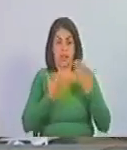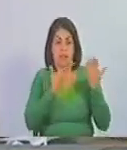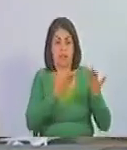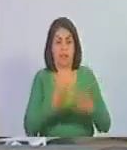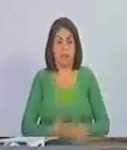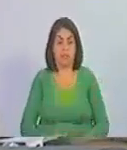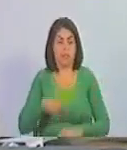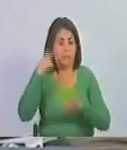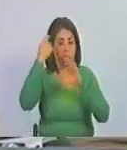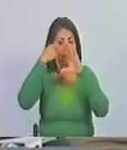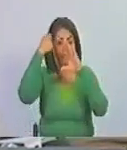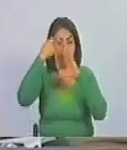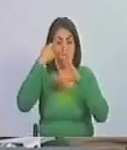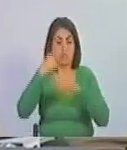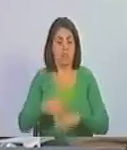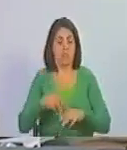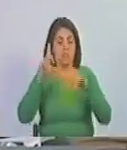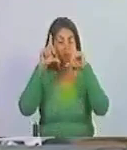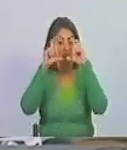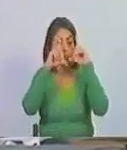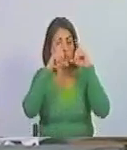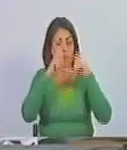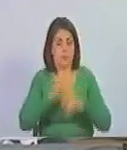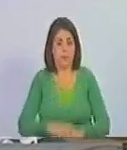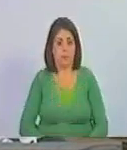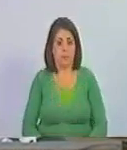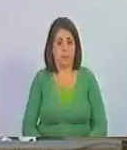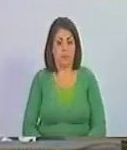hay videos hay fotografías